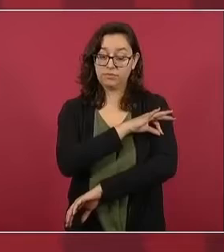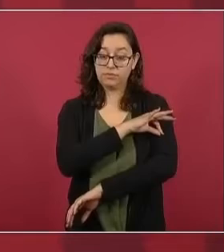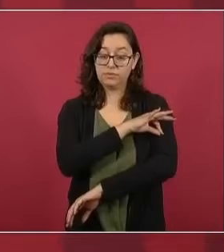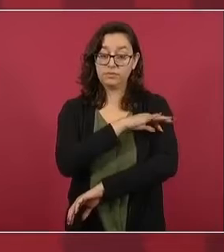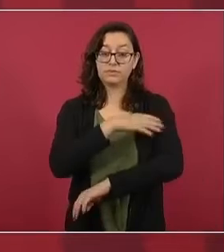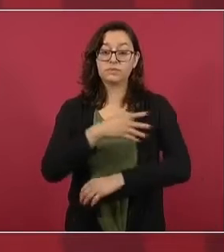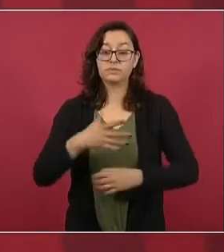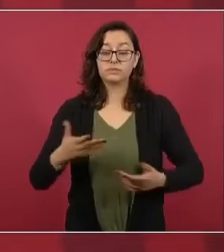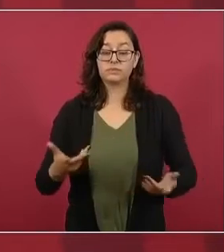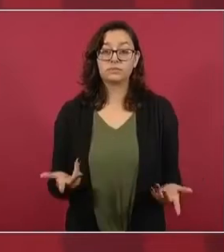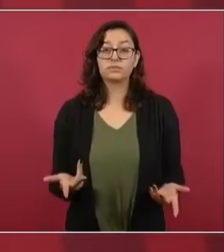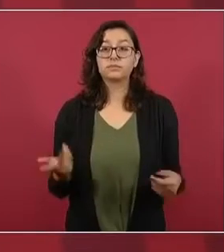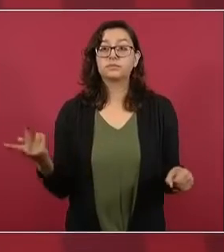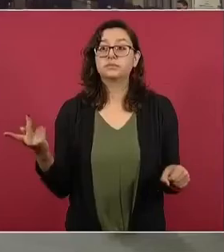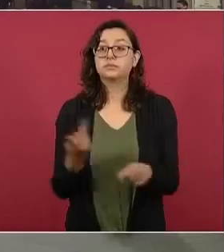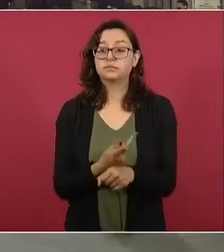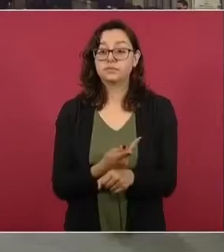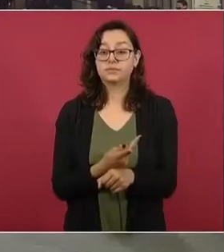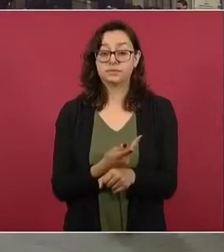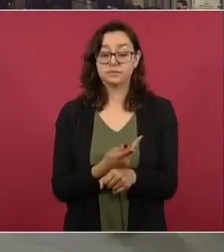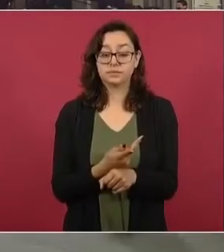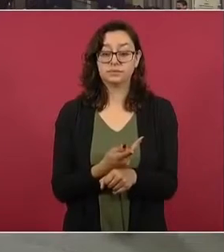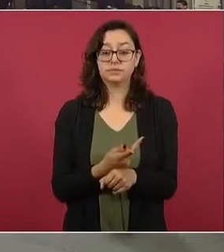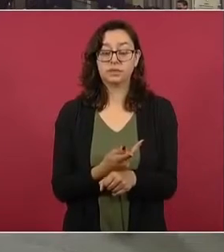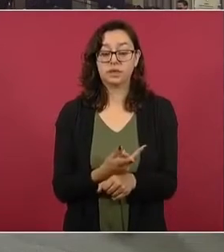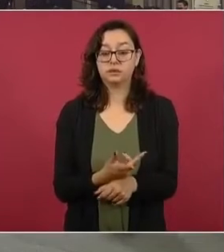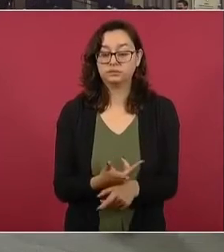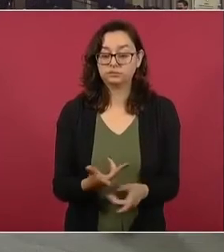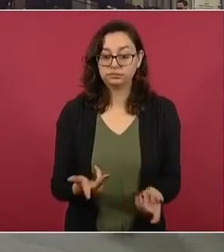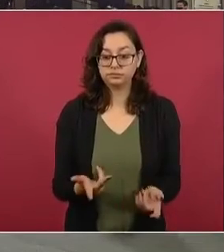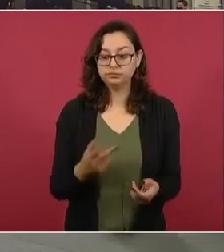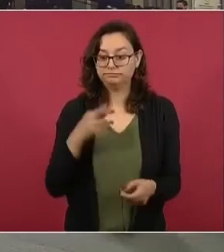investigó,